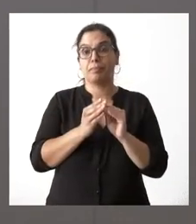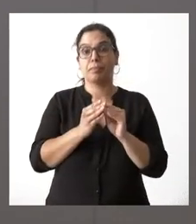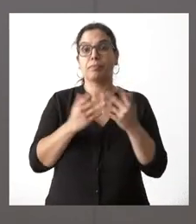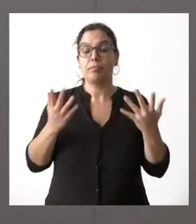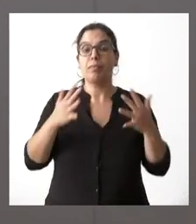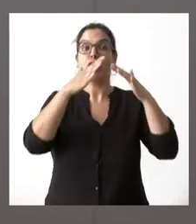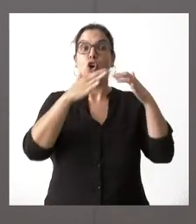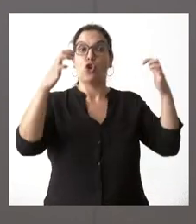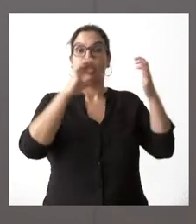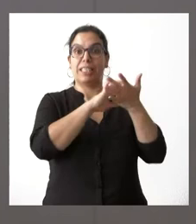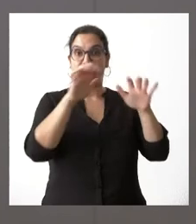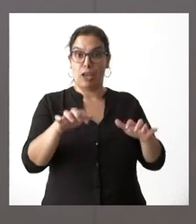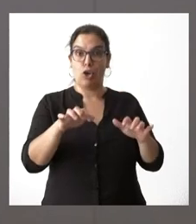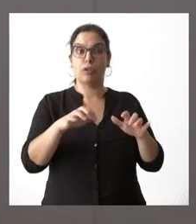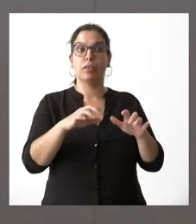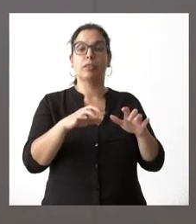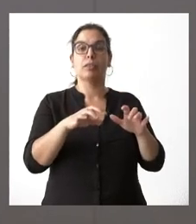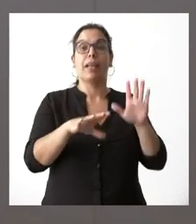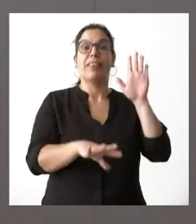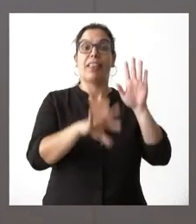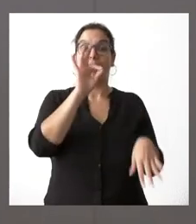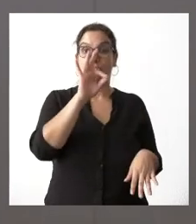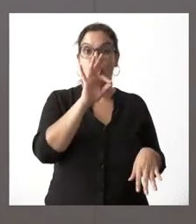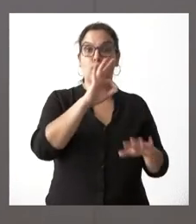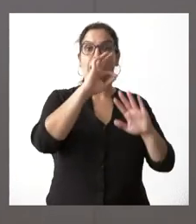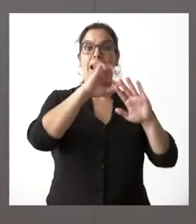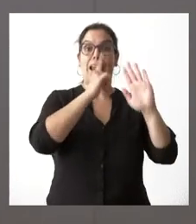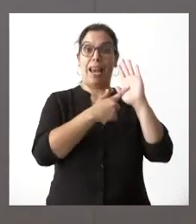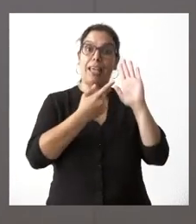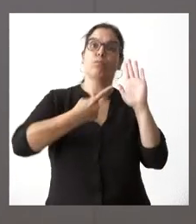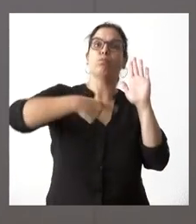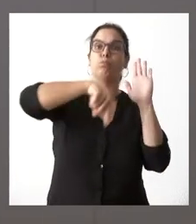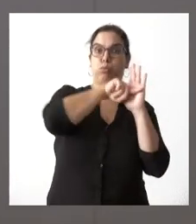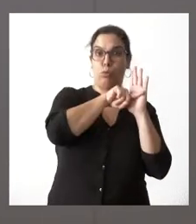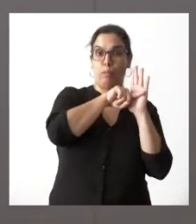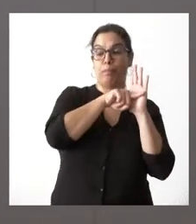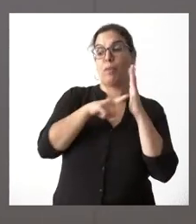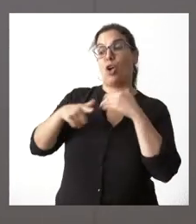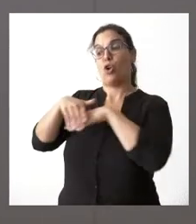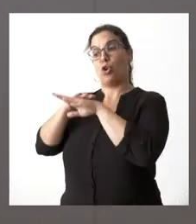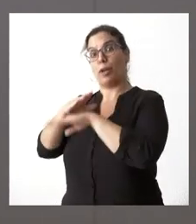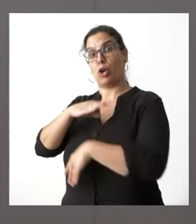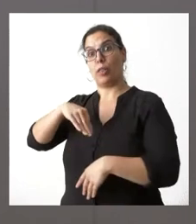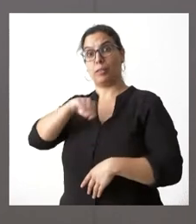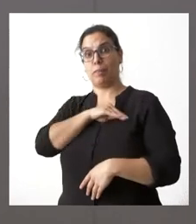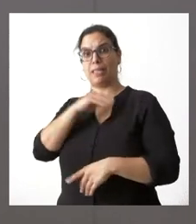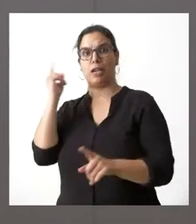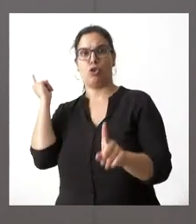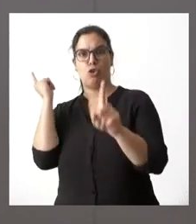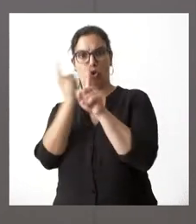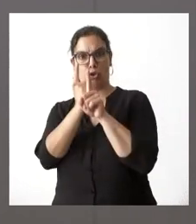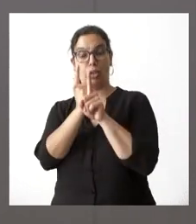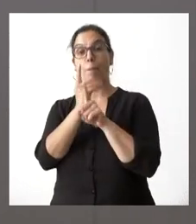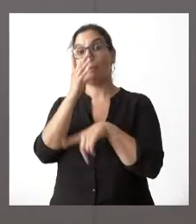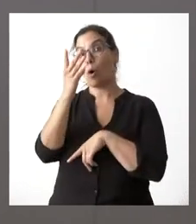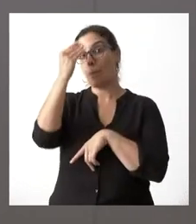cortes de Castilla y León tomaron una decisión en esa ley de caza el gobierno de España recurrió contra las cortes de Castilla y León porque